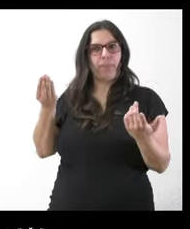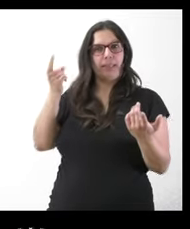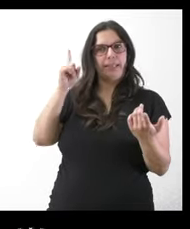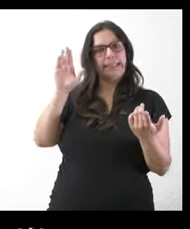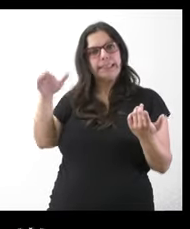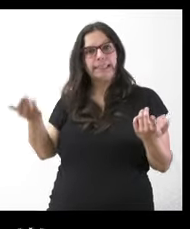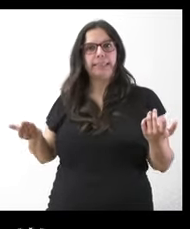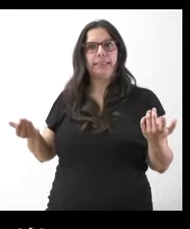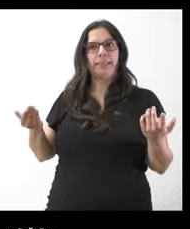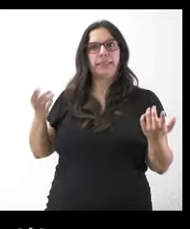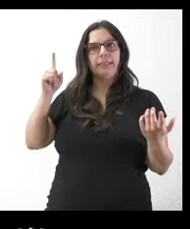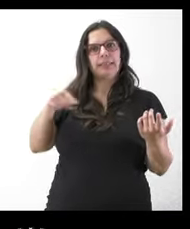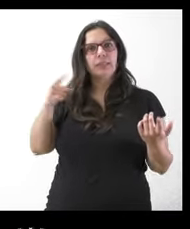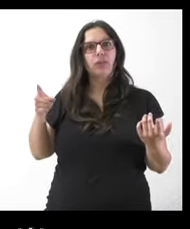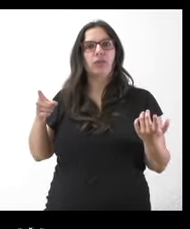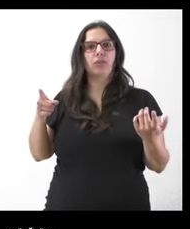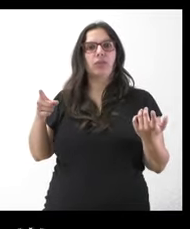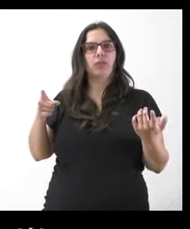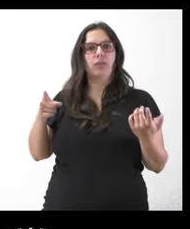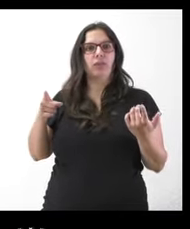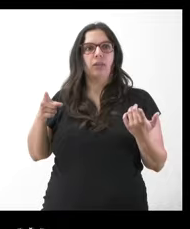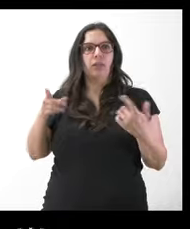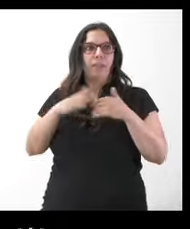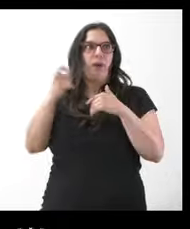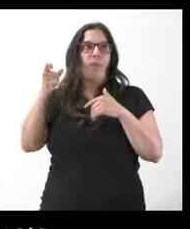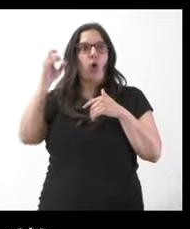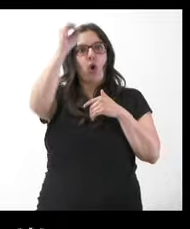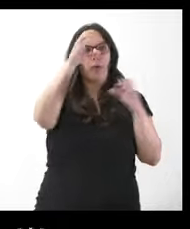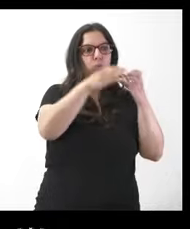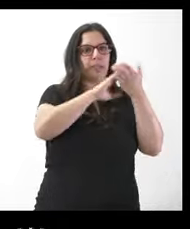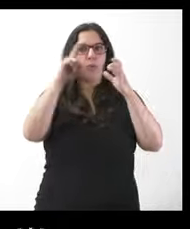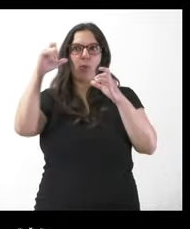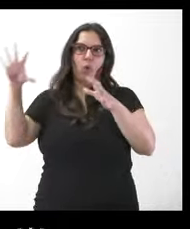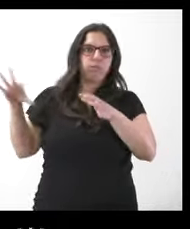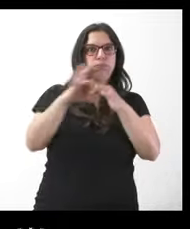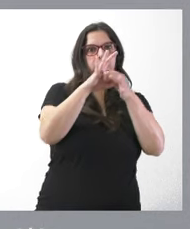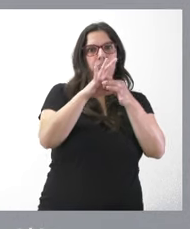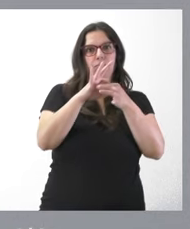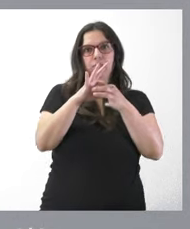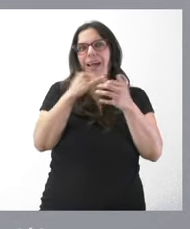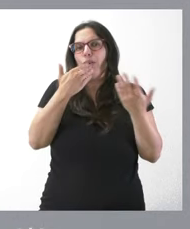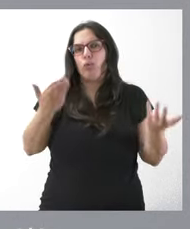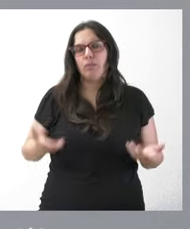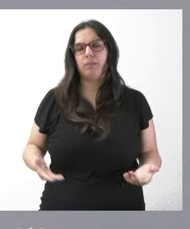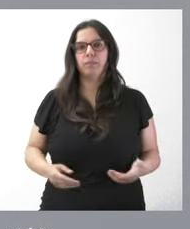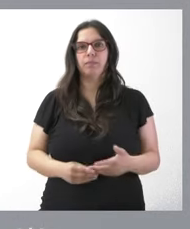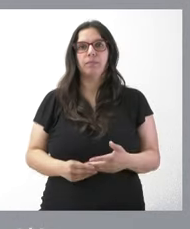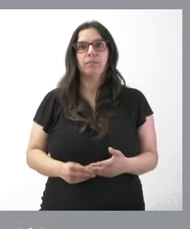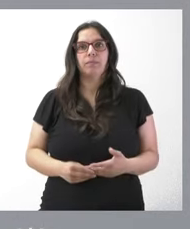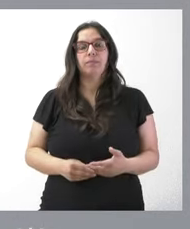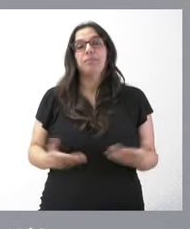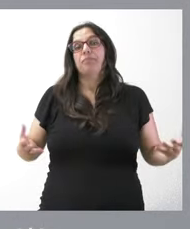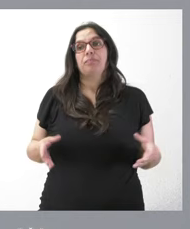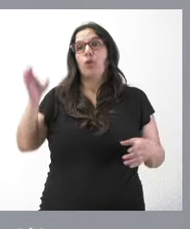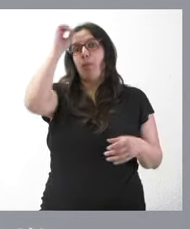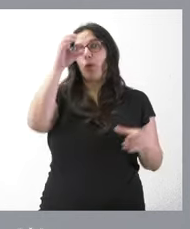diga nada o a que o a que se ciña un poco a lo que es la línea de la de la junta de Castilla y León en este caso pues la línea